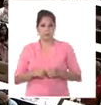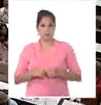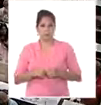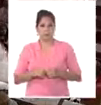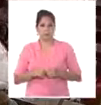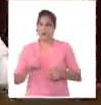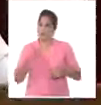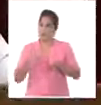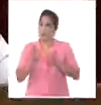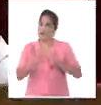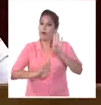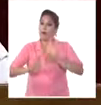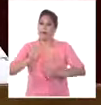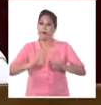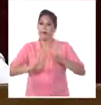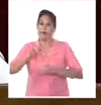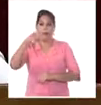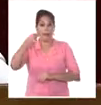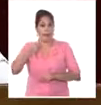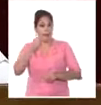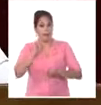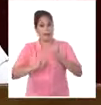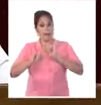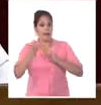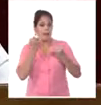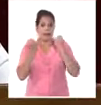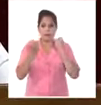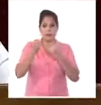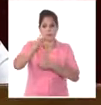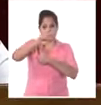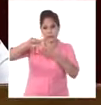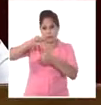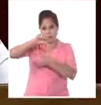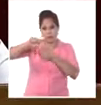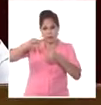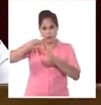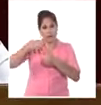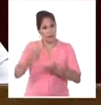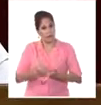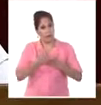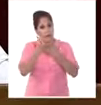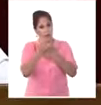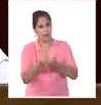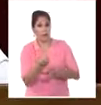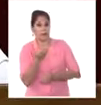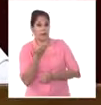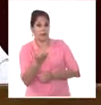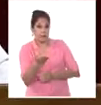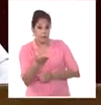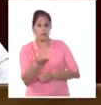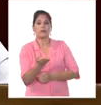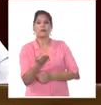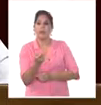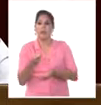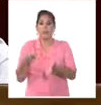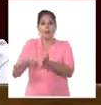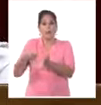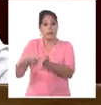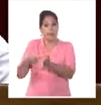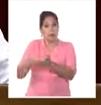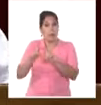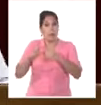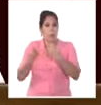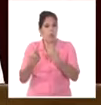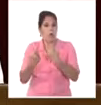Seguiremos defendiendo los legítimos intereses las naciones caribeñas y apoyamos su reclamo de recibir compensación por las